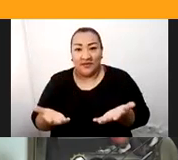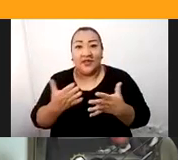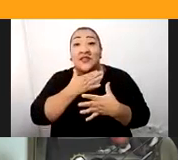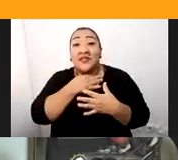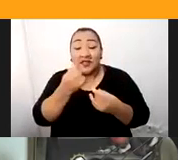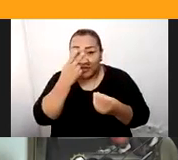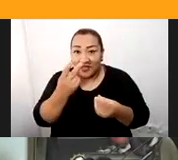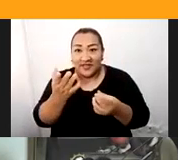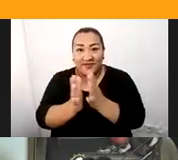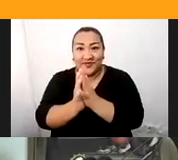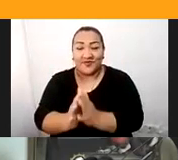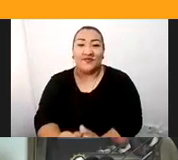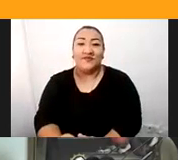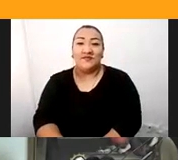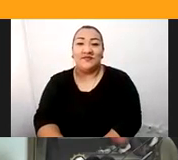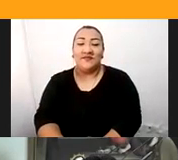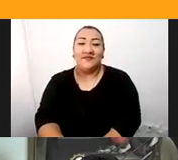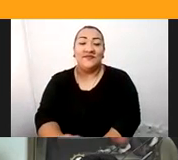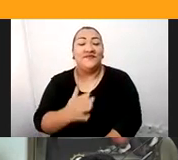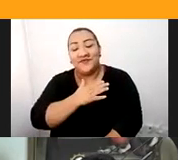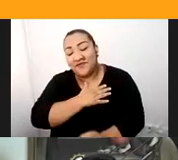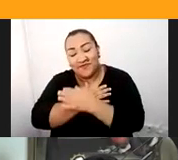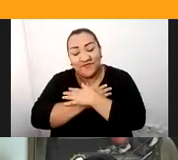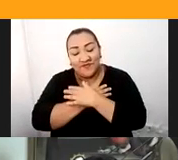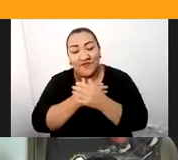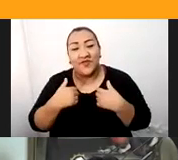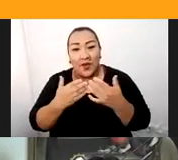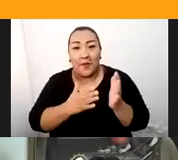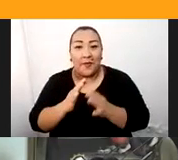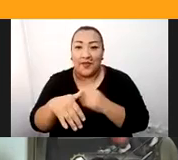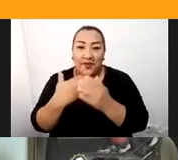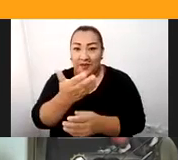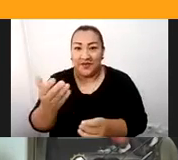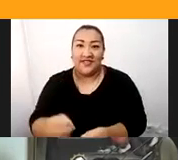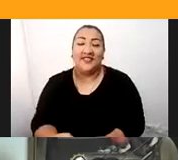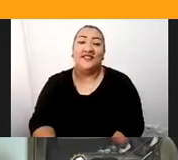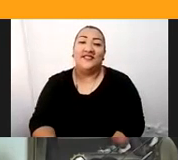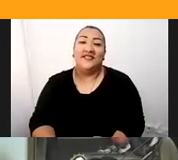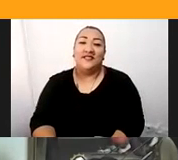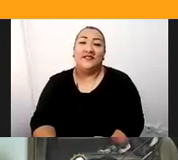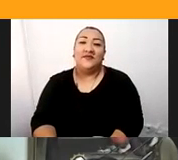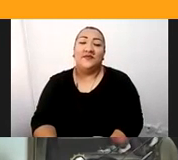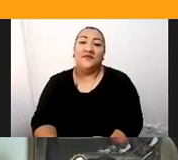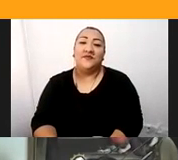ver con el mismo gusto que nosotros lo hemos preparado para ustedes. Adelante, por favor.